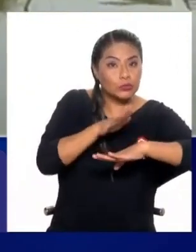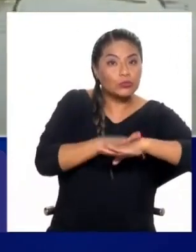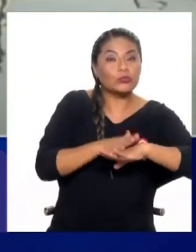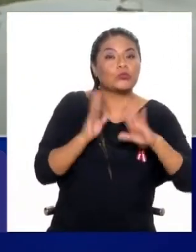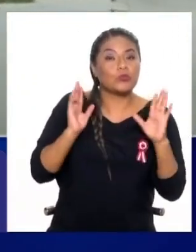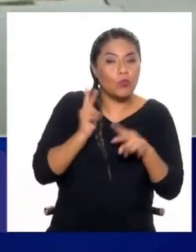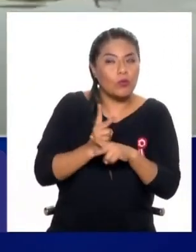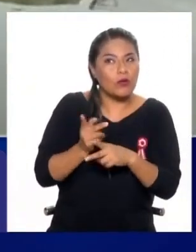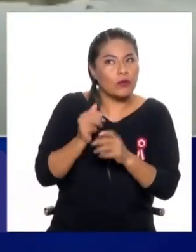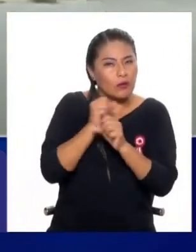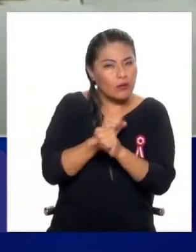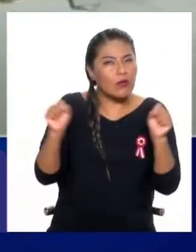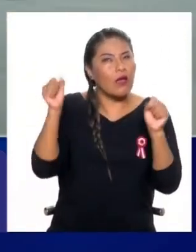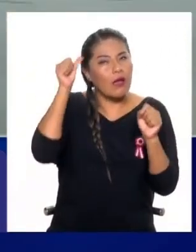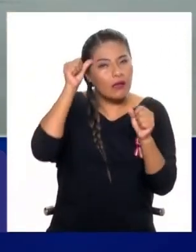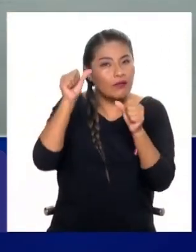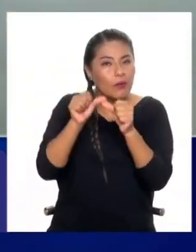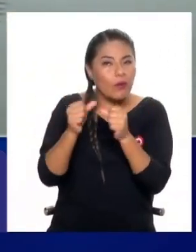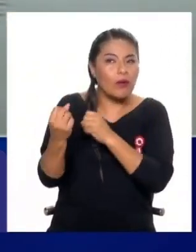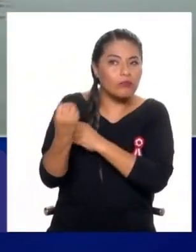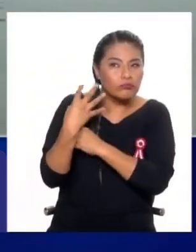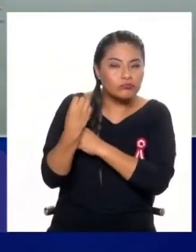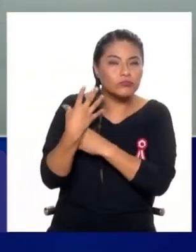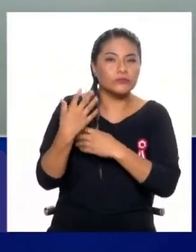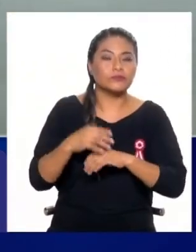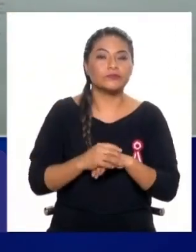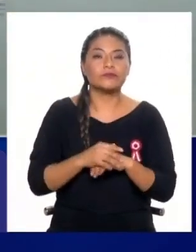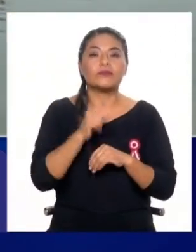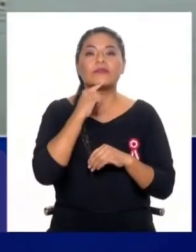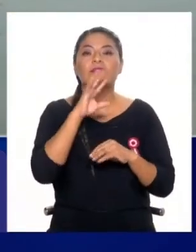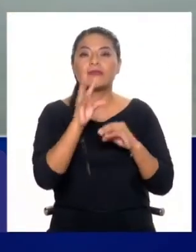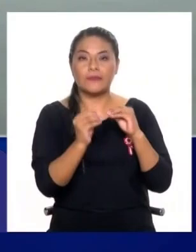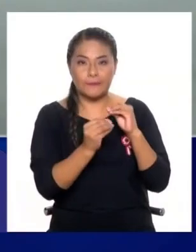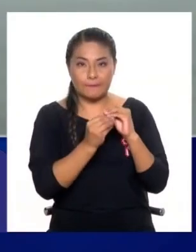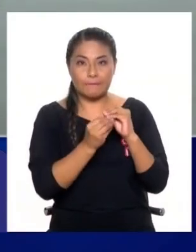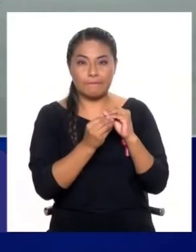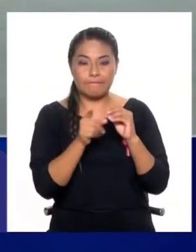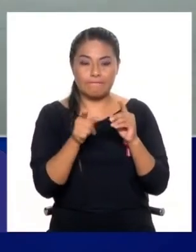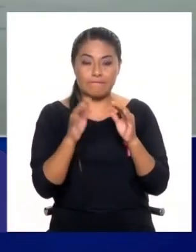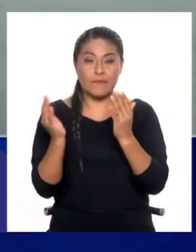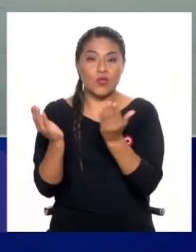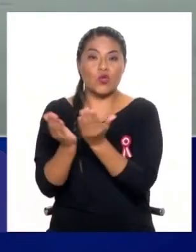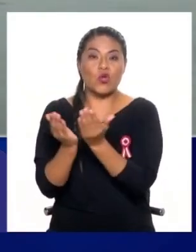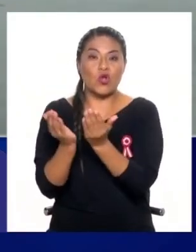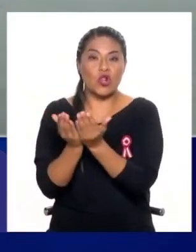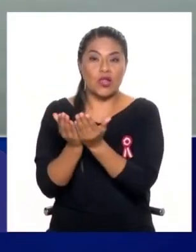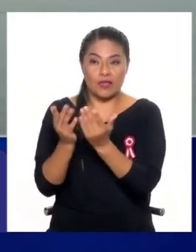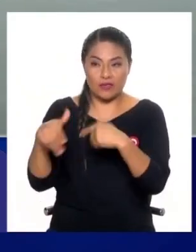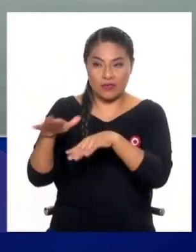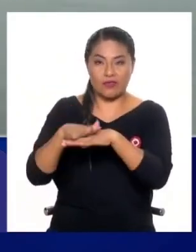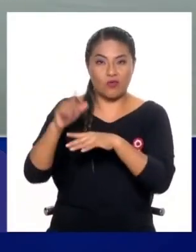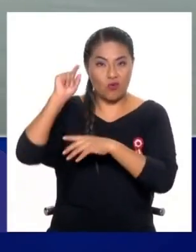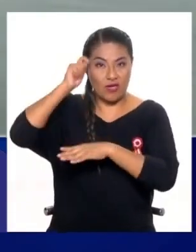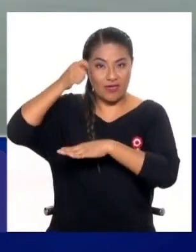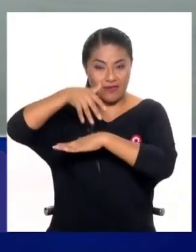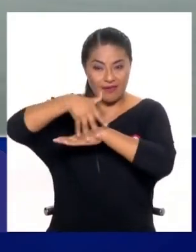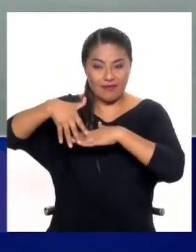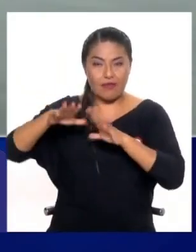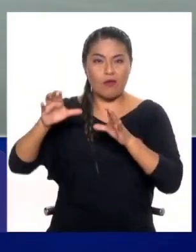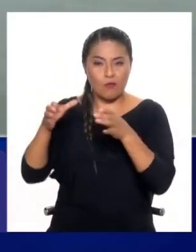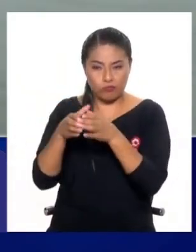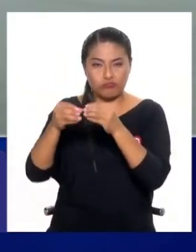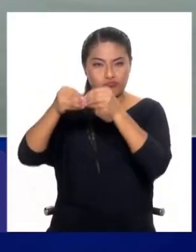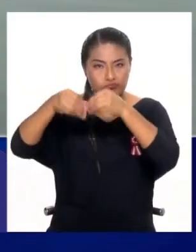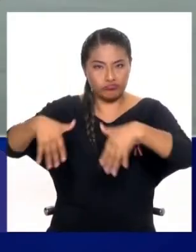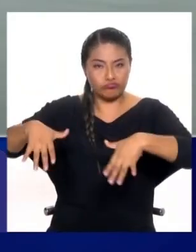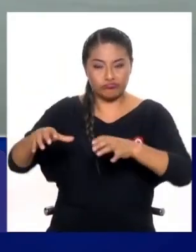puede salvar las vidas. Y en el Colegio de Ingenieros del Perú, en el Consejo Nacional, ahí ya